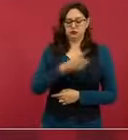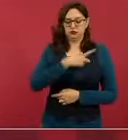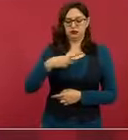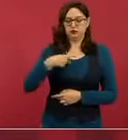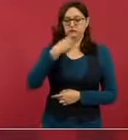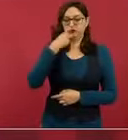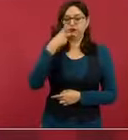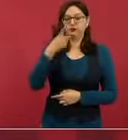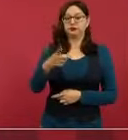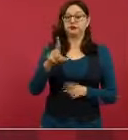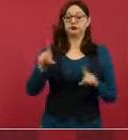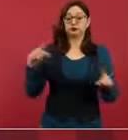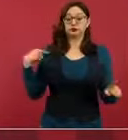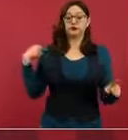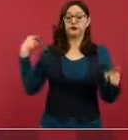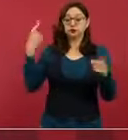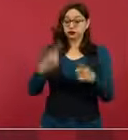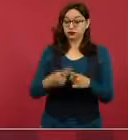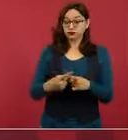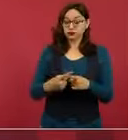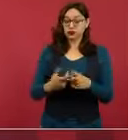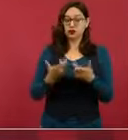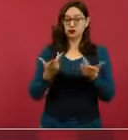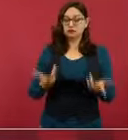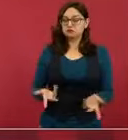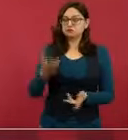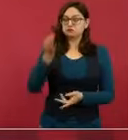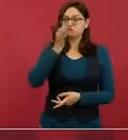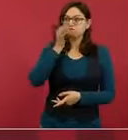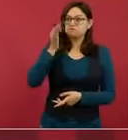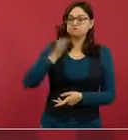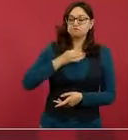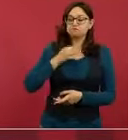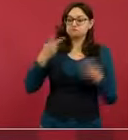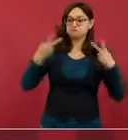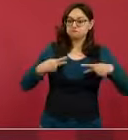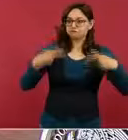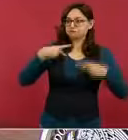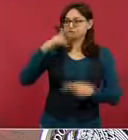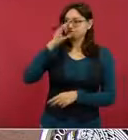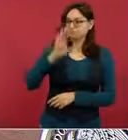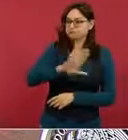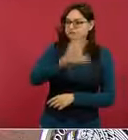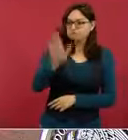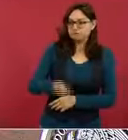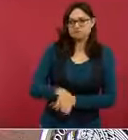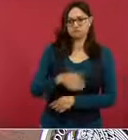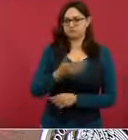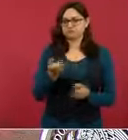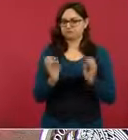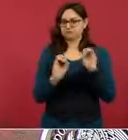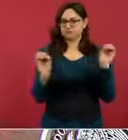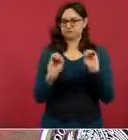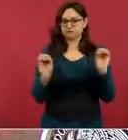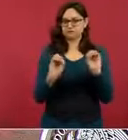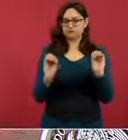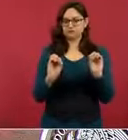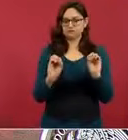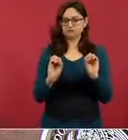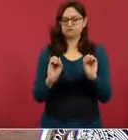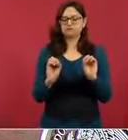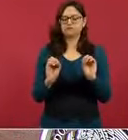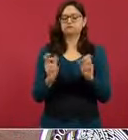hasta ahora no ha fallecido ninguna persona, eso es lo que más nos